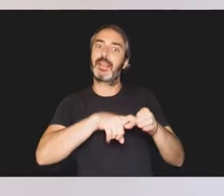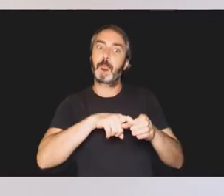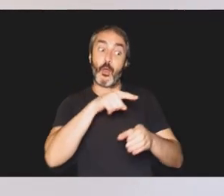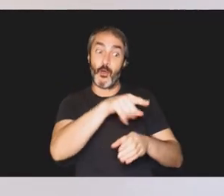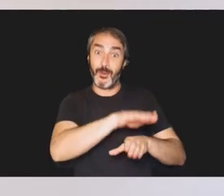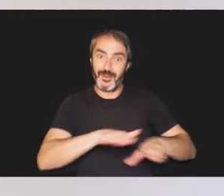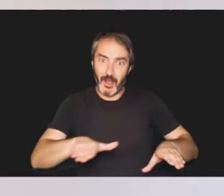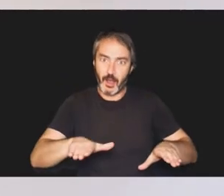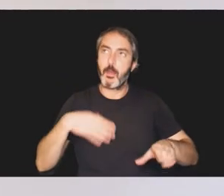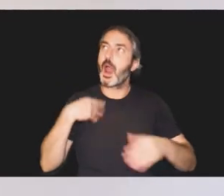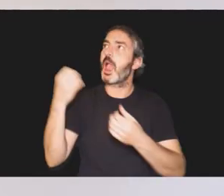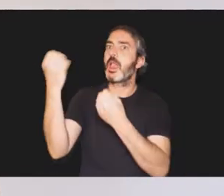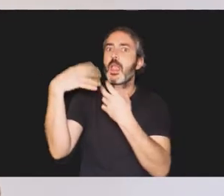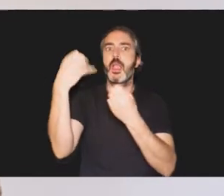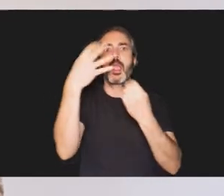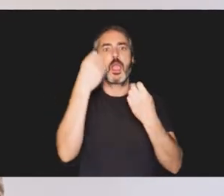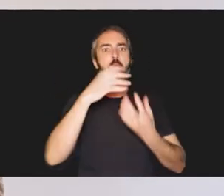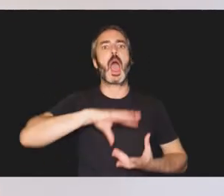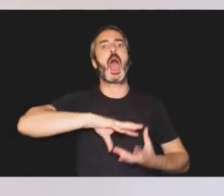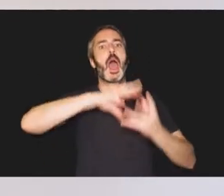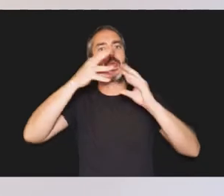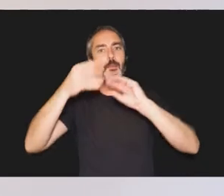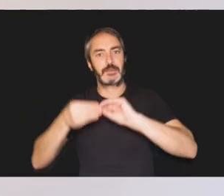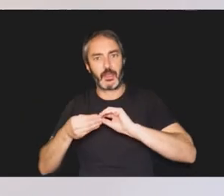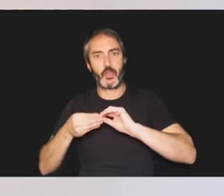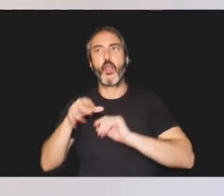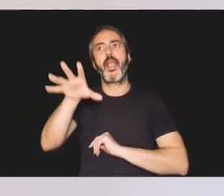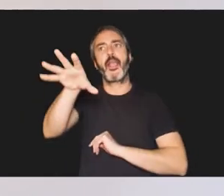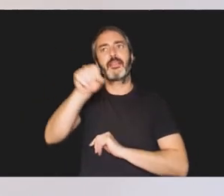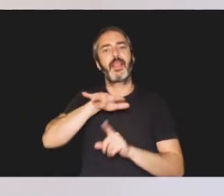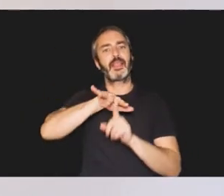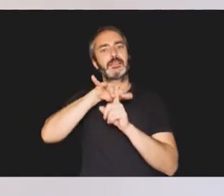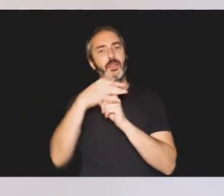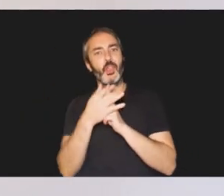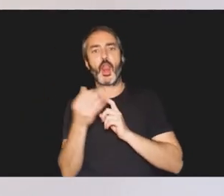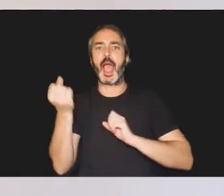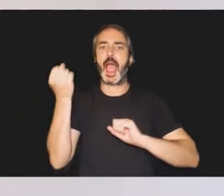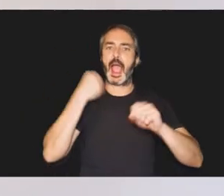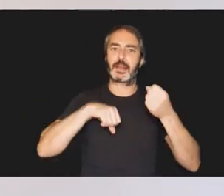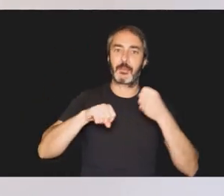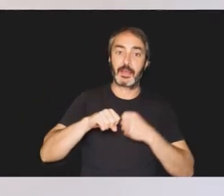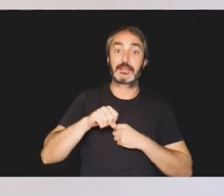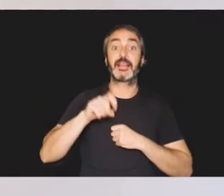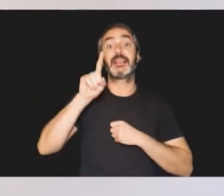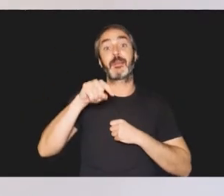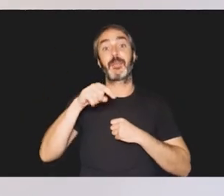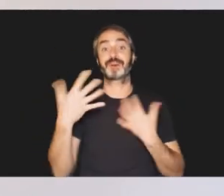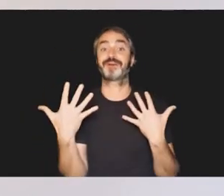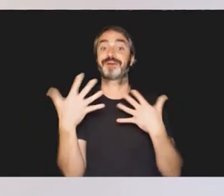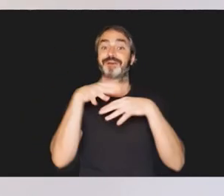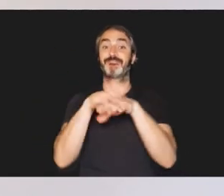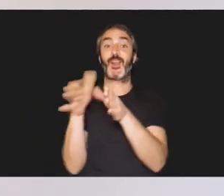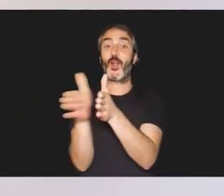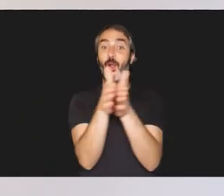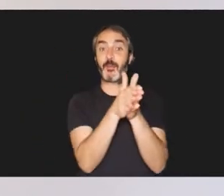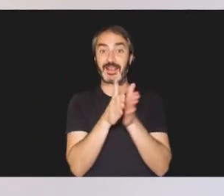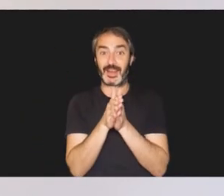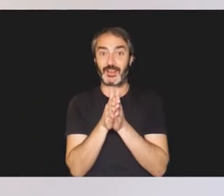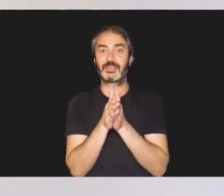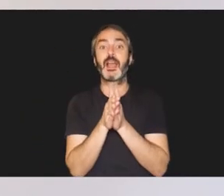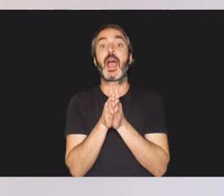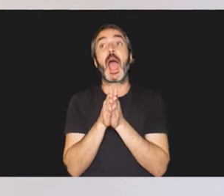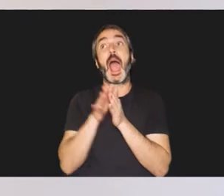al menor recibir información adaptada, entender las diferentes situaciones y actividades, integrarse con el resto de compañeros,